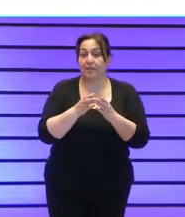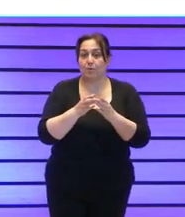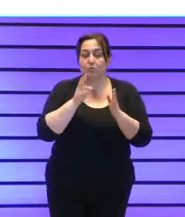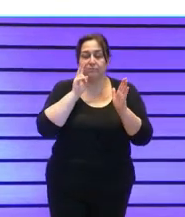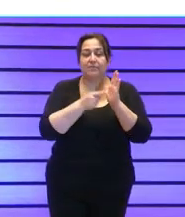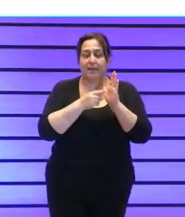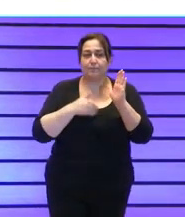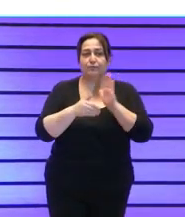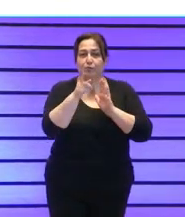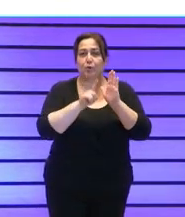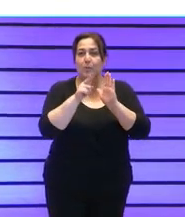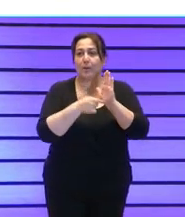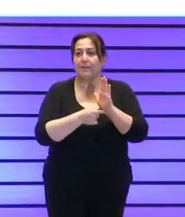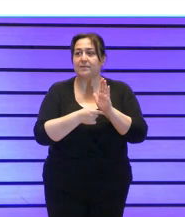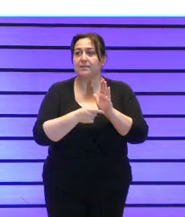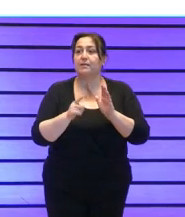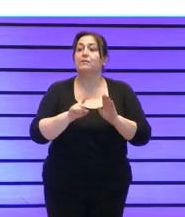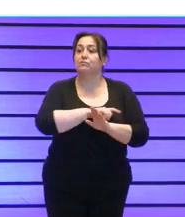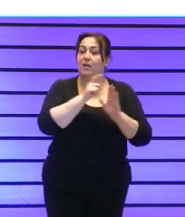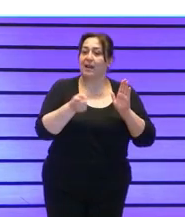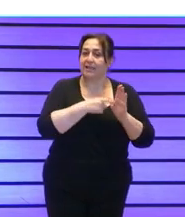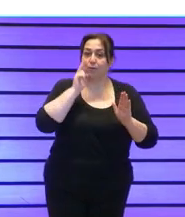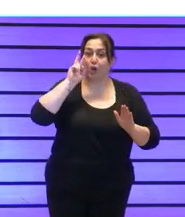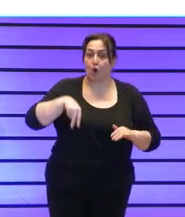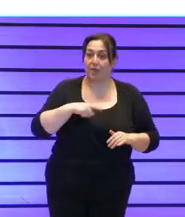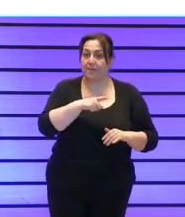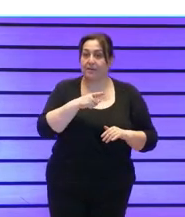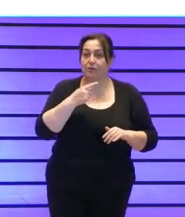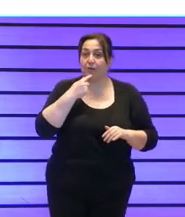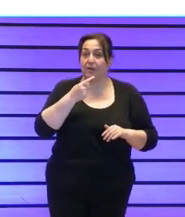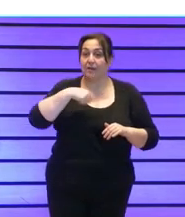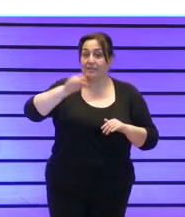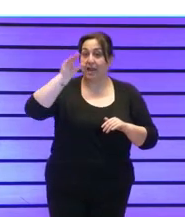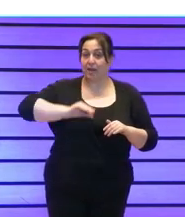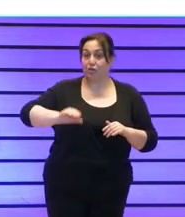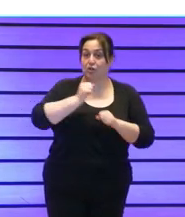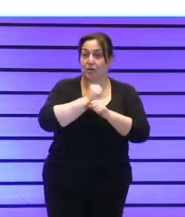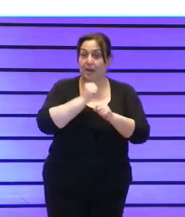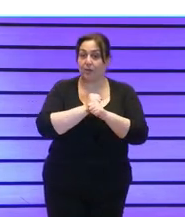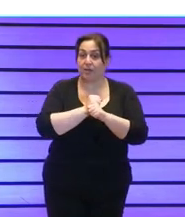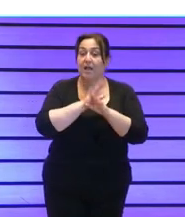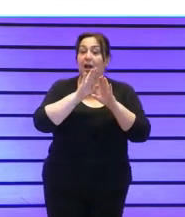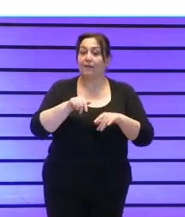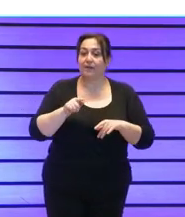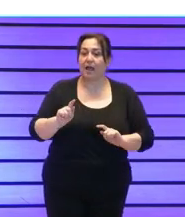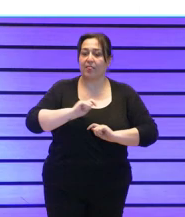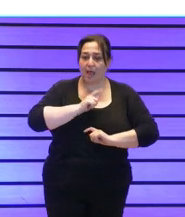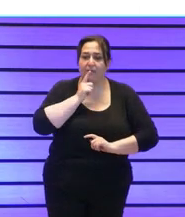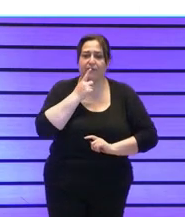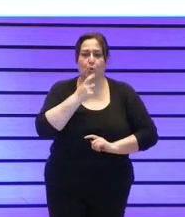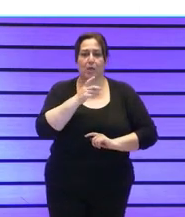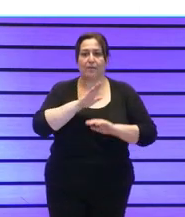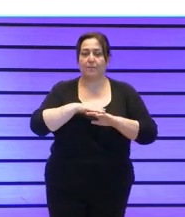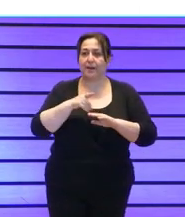que iba a suceder, un legítimo reconocimiento de los salarios de los trabajadores generaba una dificultad para